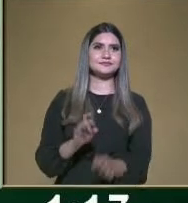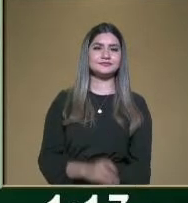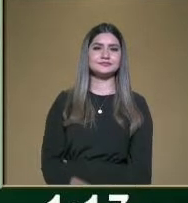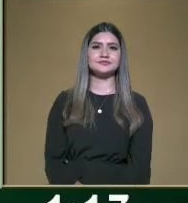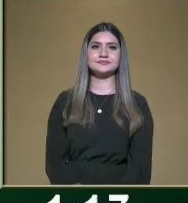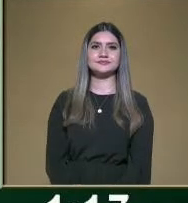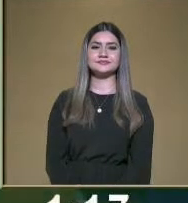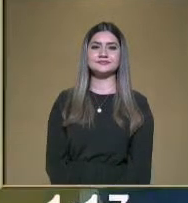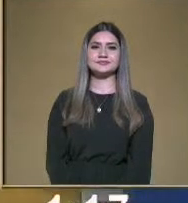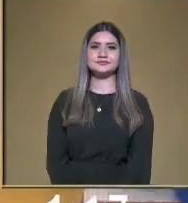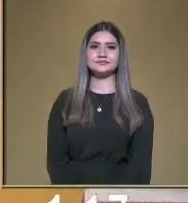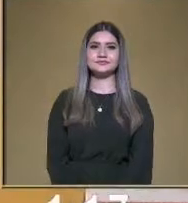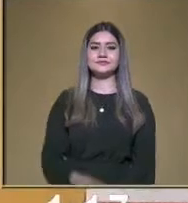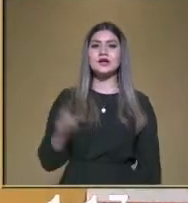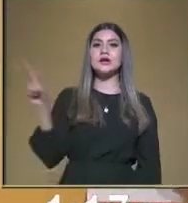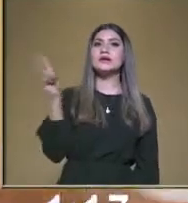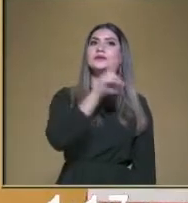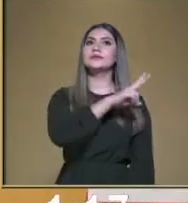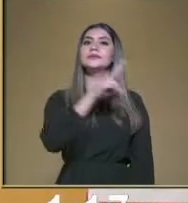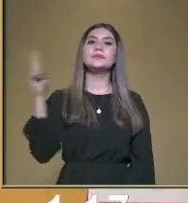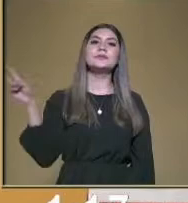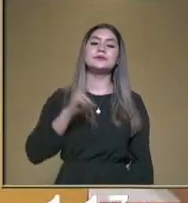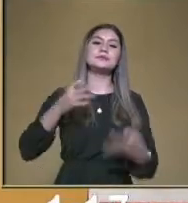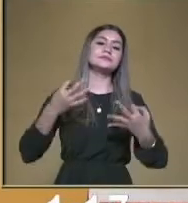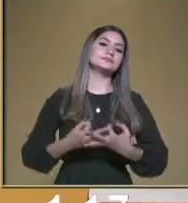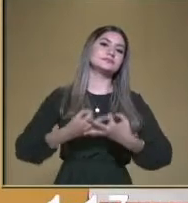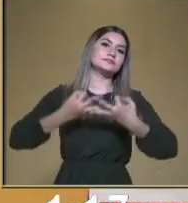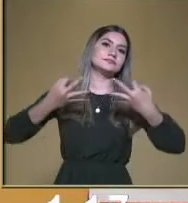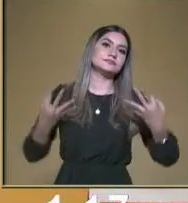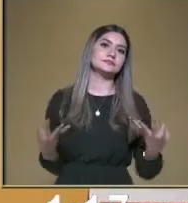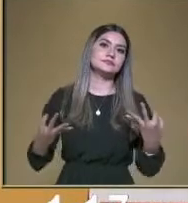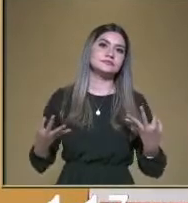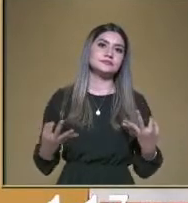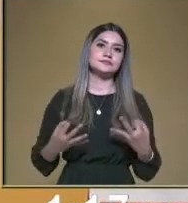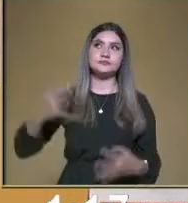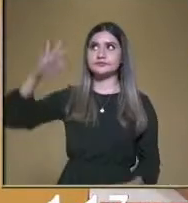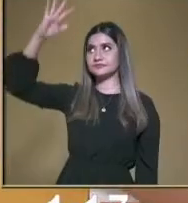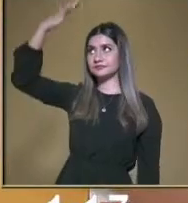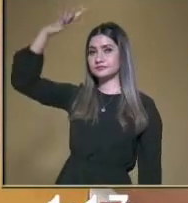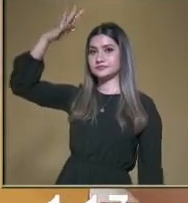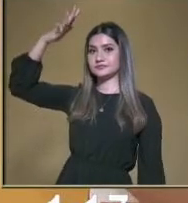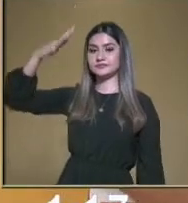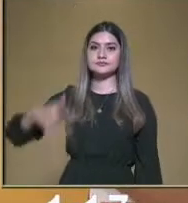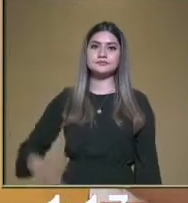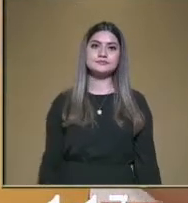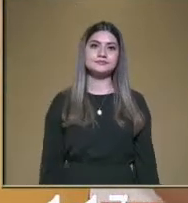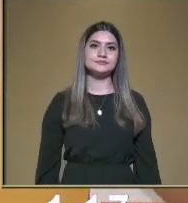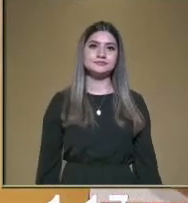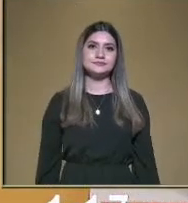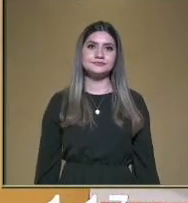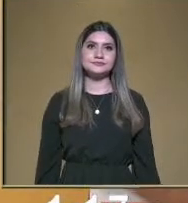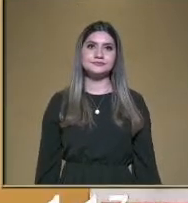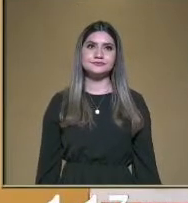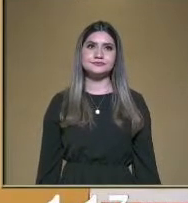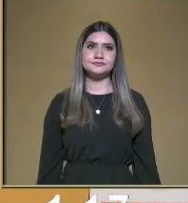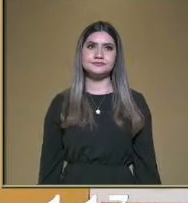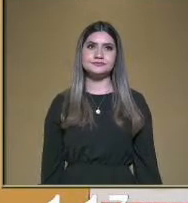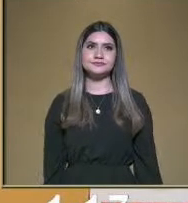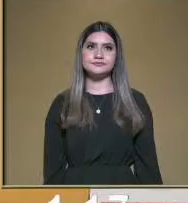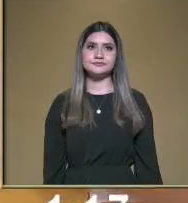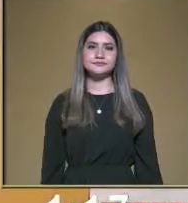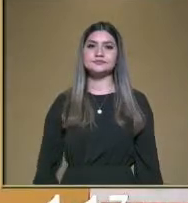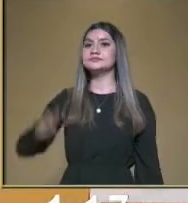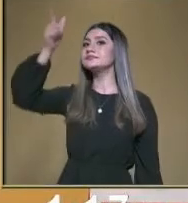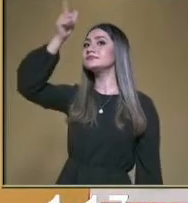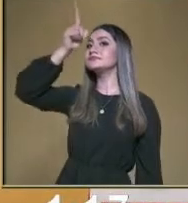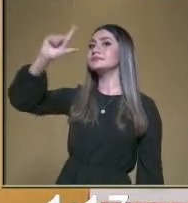ajacatl, aire, clalit, tierra, tonate, sol, algunos que podemos también mencionar, mesli, luna, y